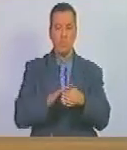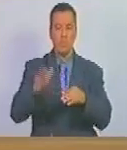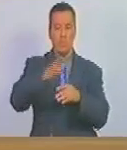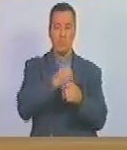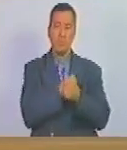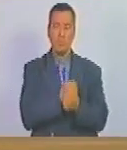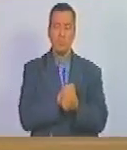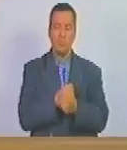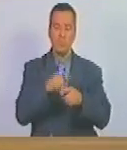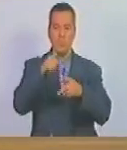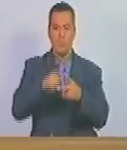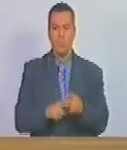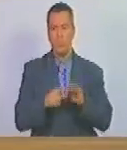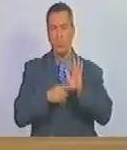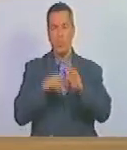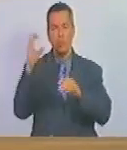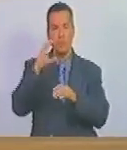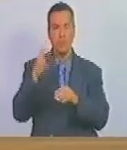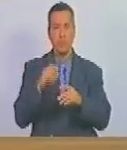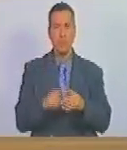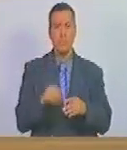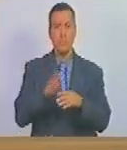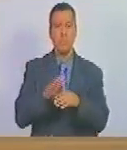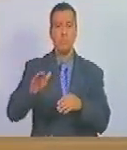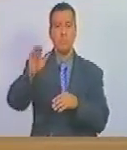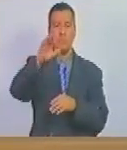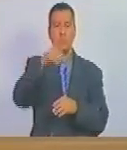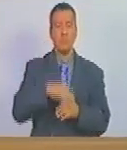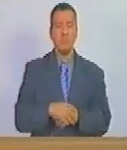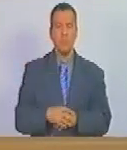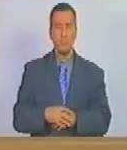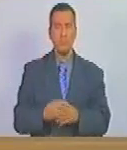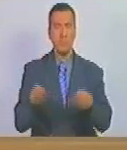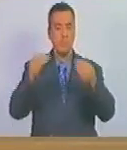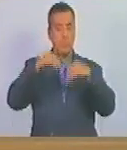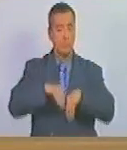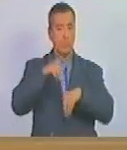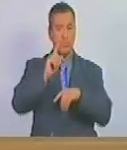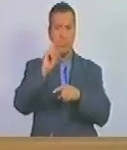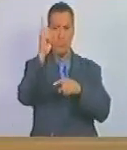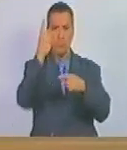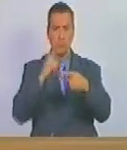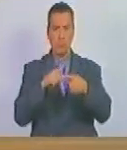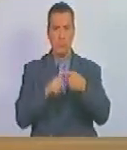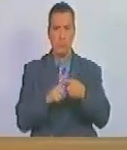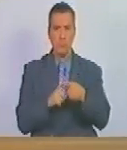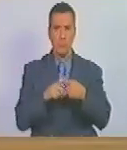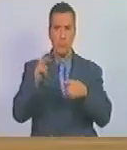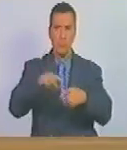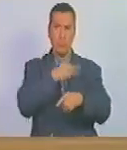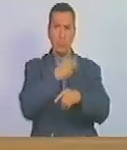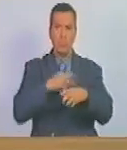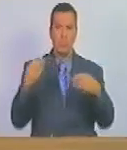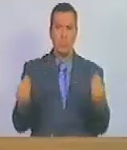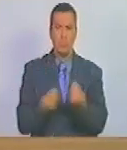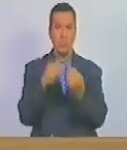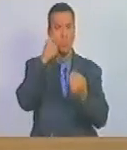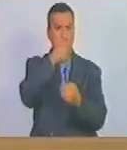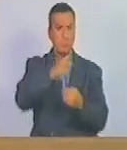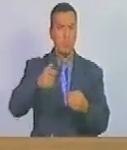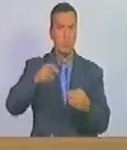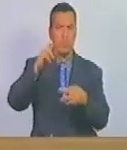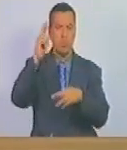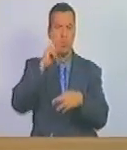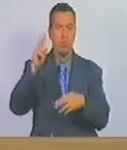enamorado como aludir a Caracas y al guaray arrepano acuerda primero conmemorar junto al pueblo de la